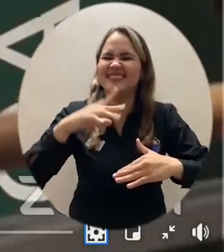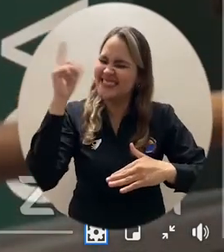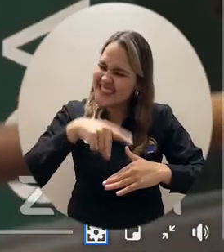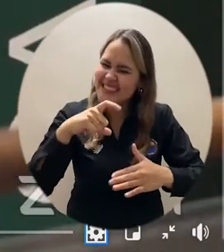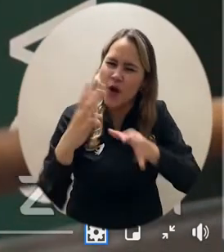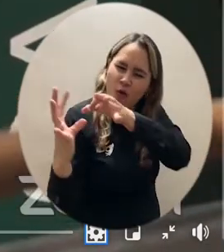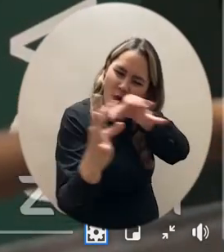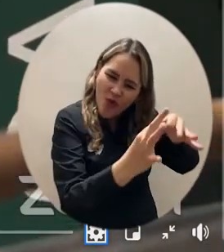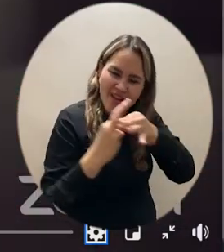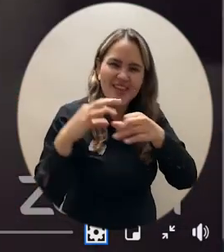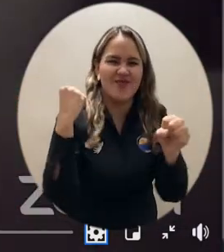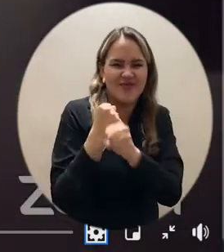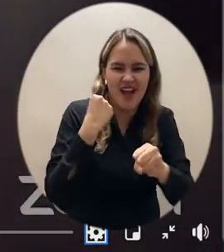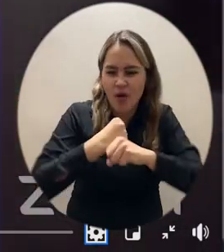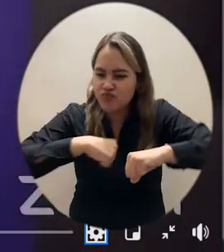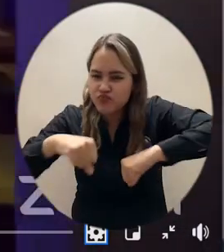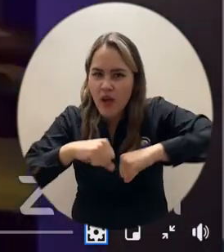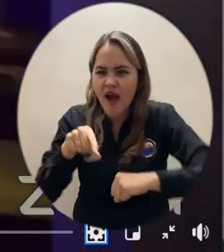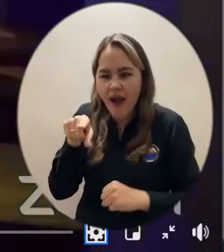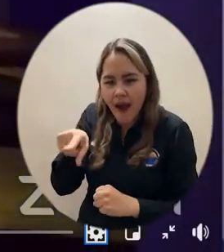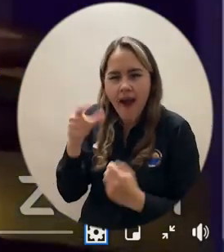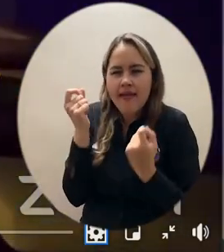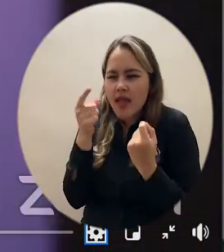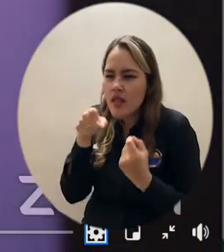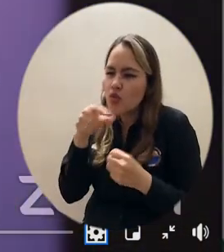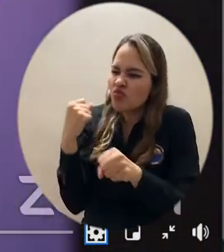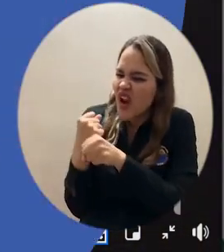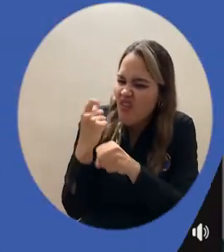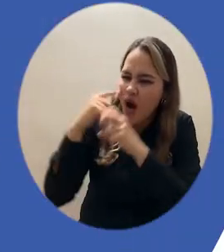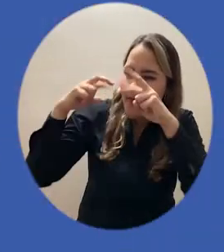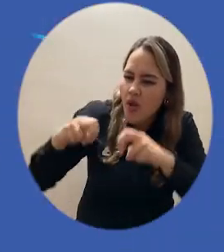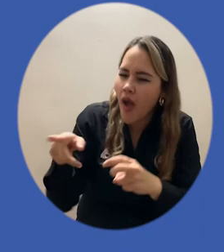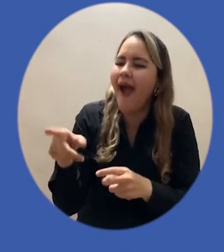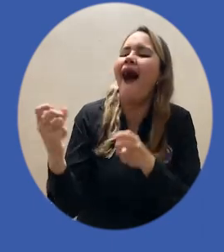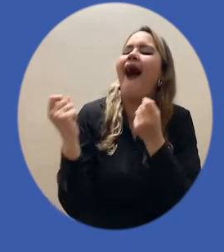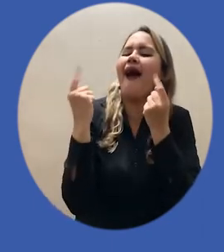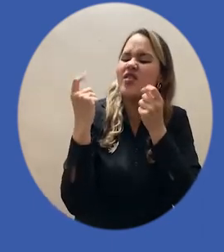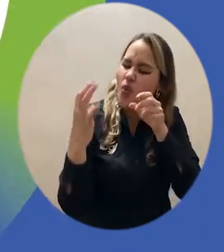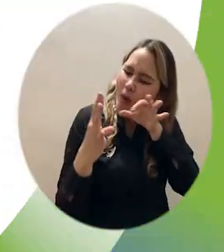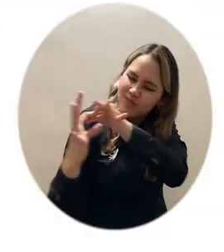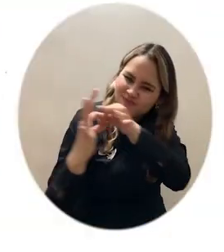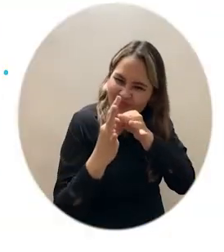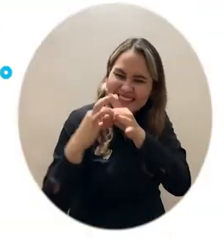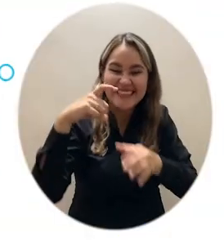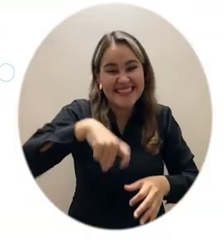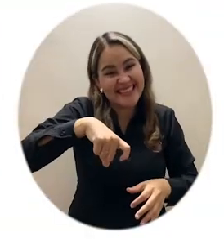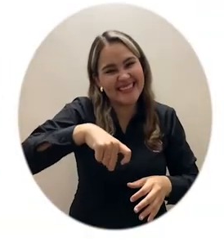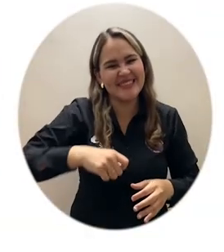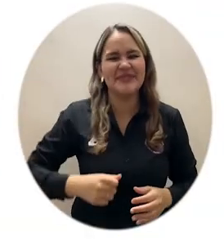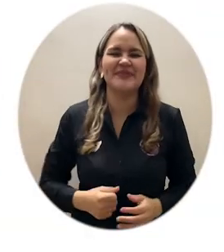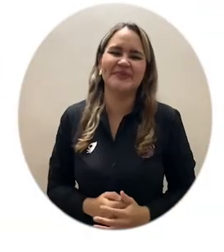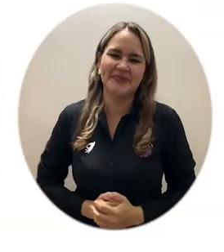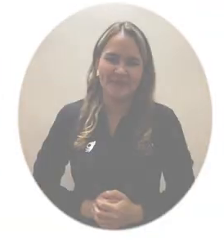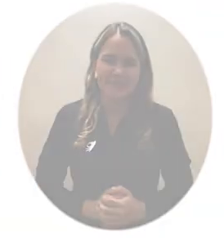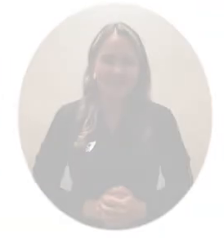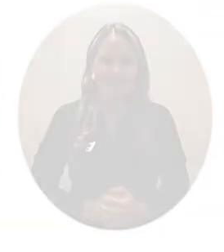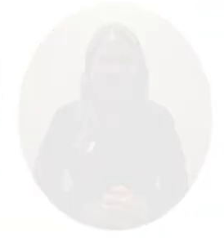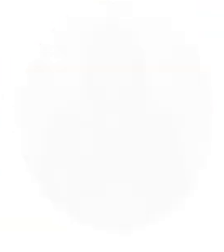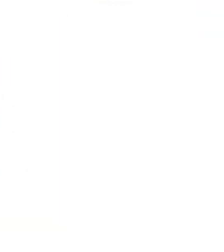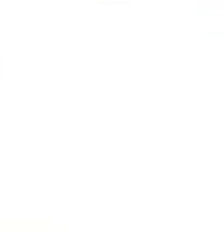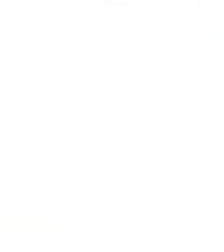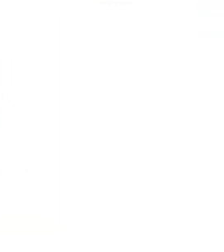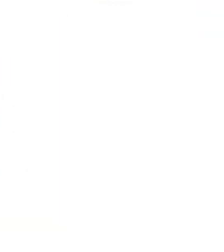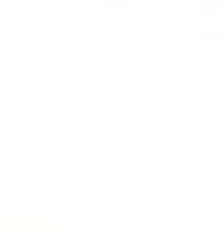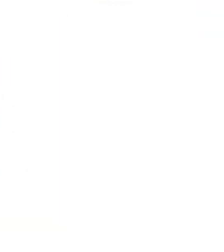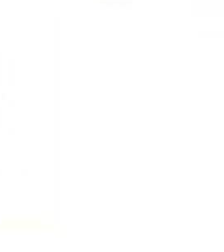entendiendo lo que el otro hace y construyendo desde ahí. Universidad del Magdalena. Aún más incluyente